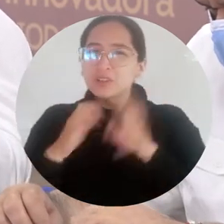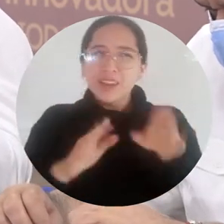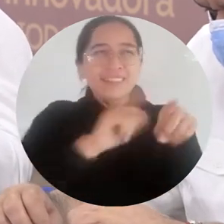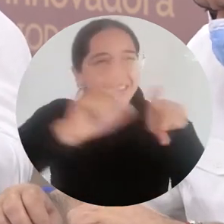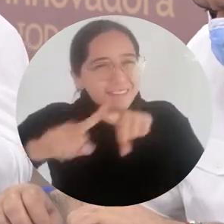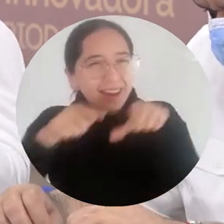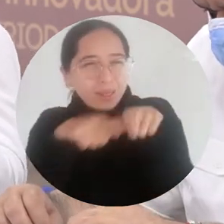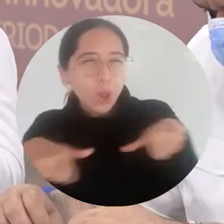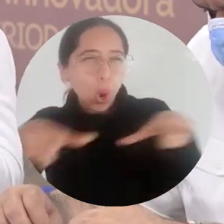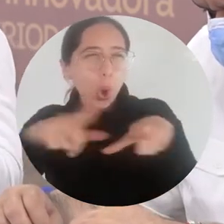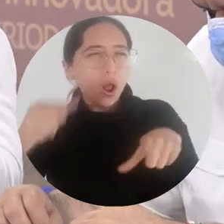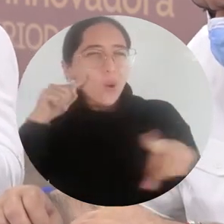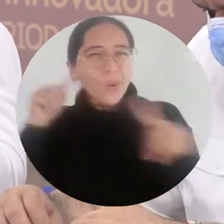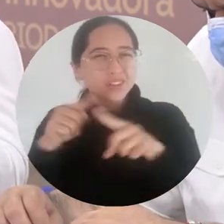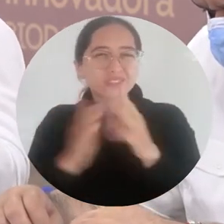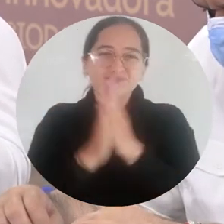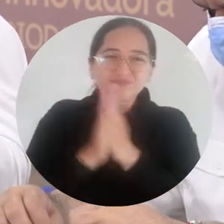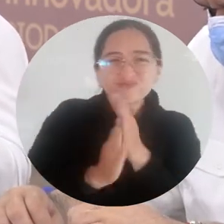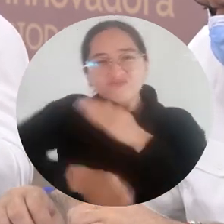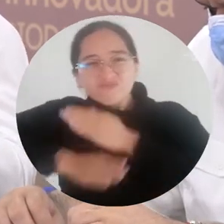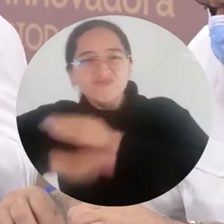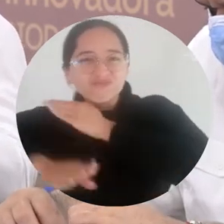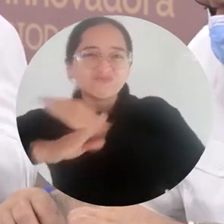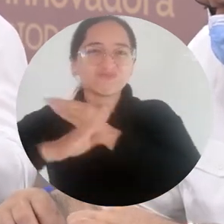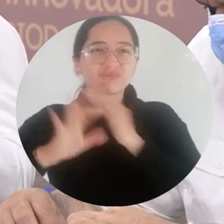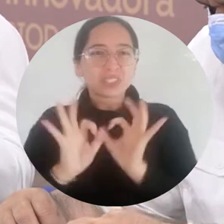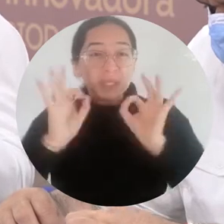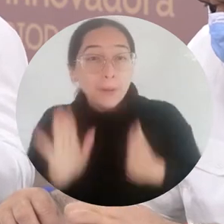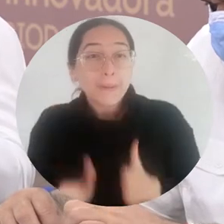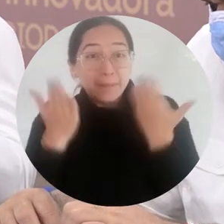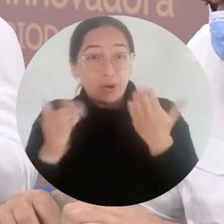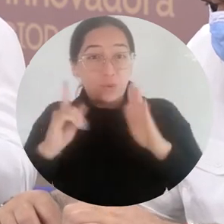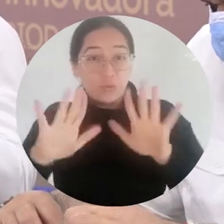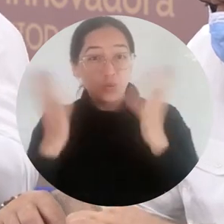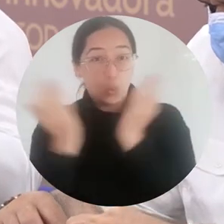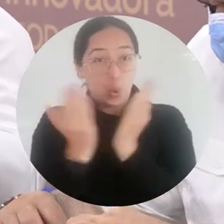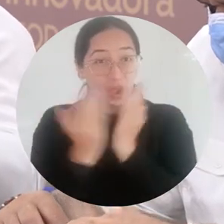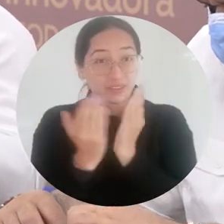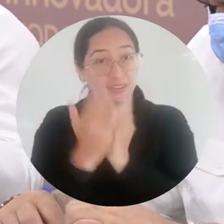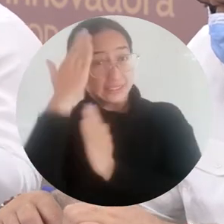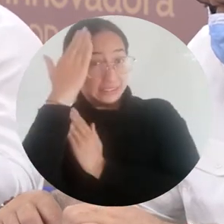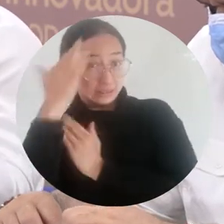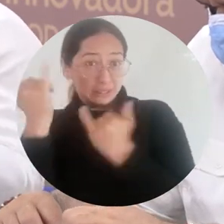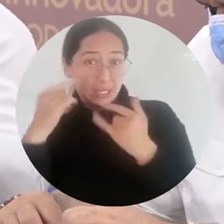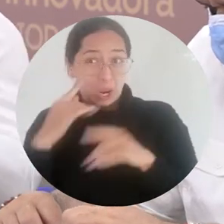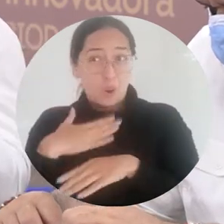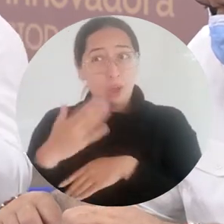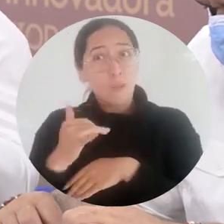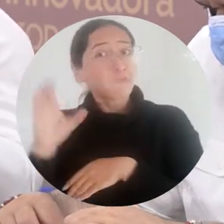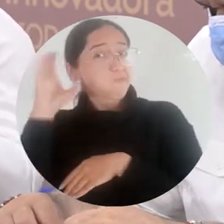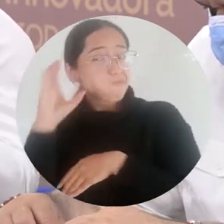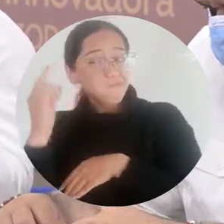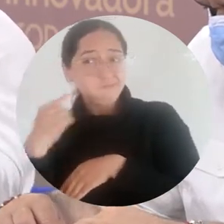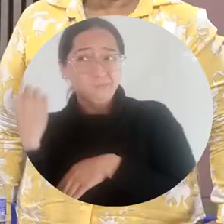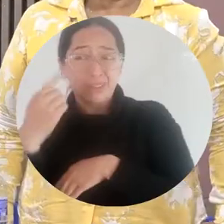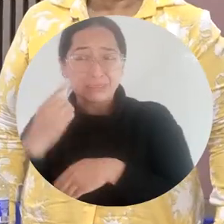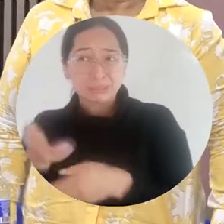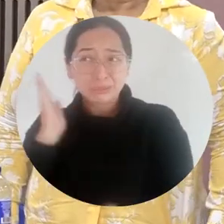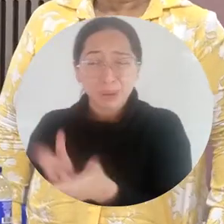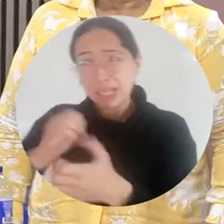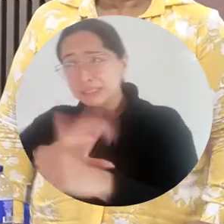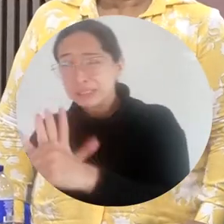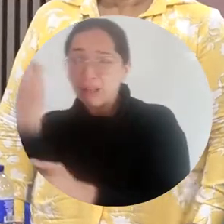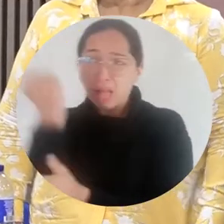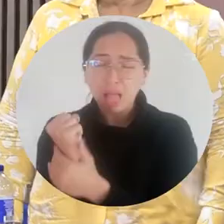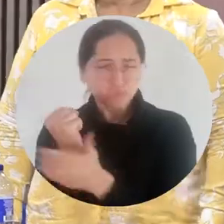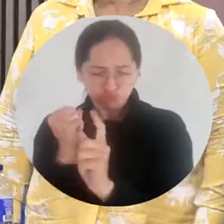centro, de procurar garantizar educación en medio de las circunstancias más difíciles que ha pasado la humanidad en su historia reciente. Es un